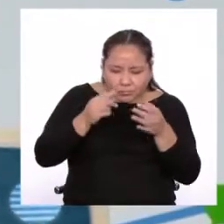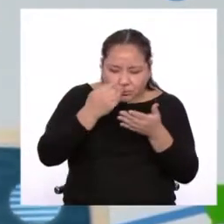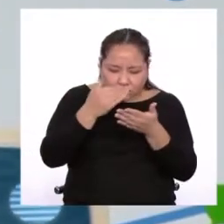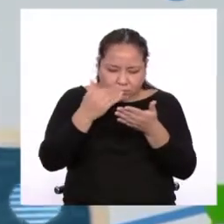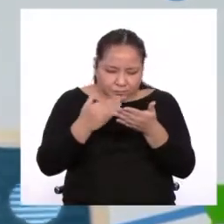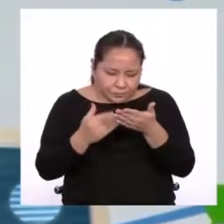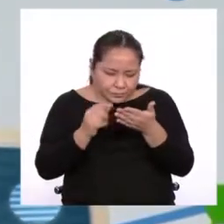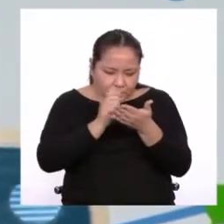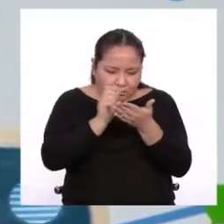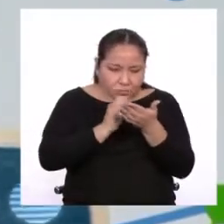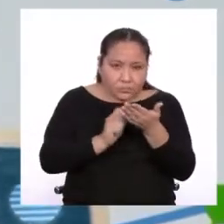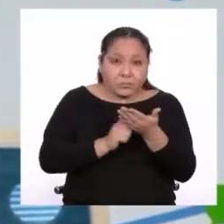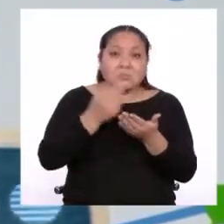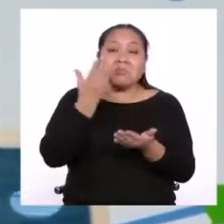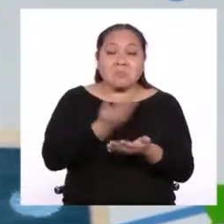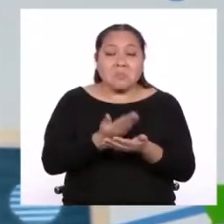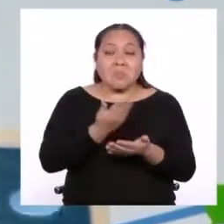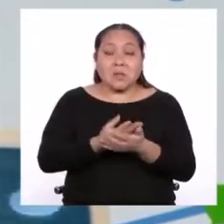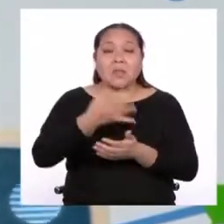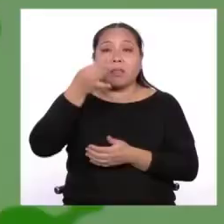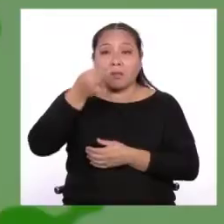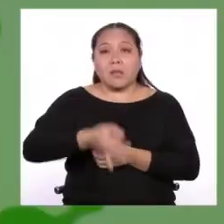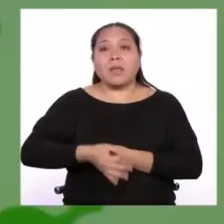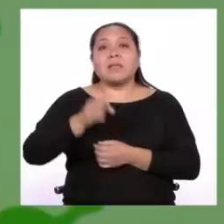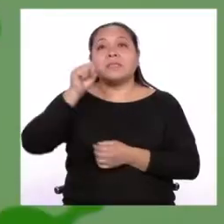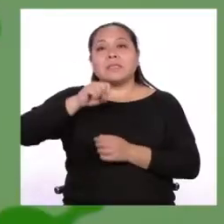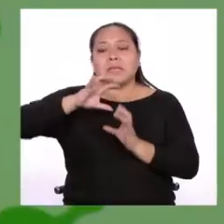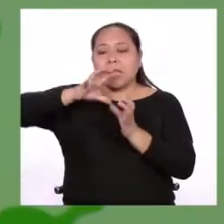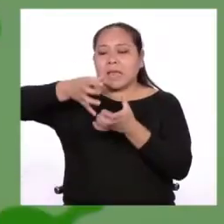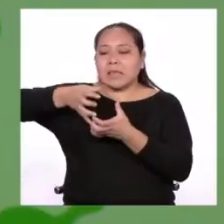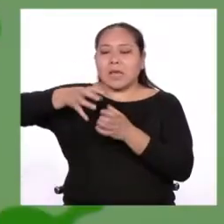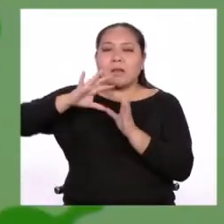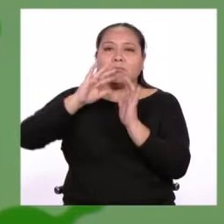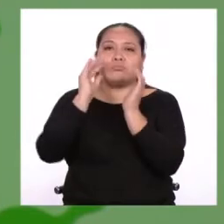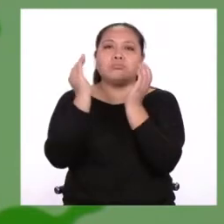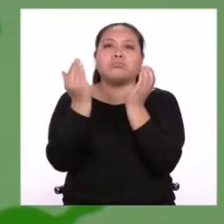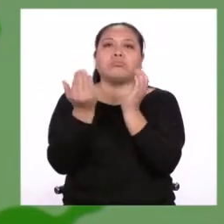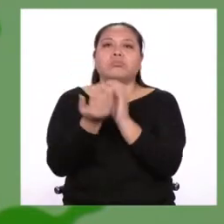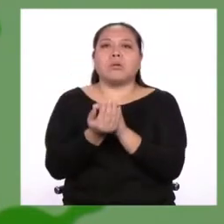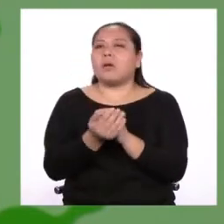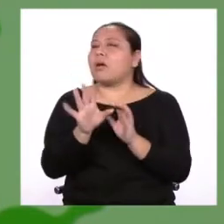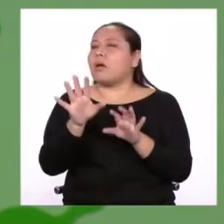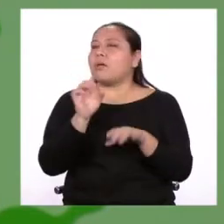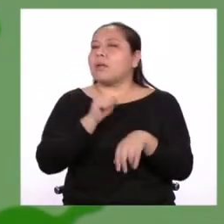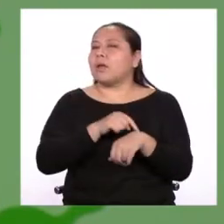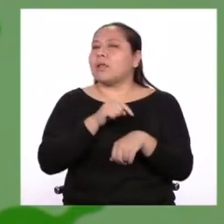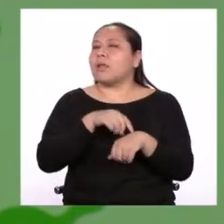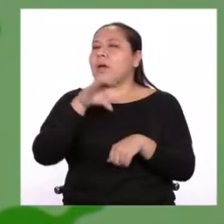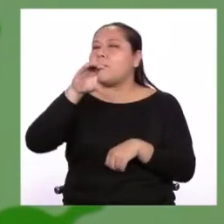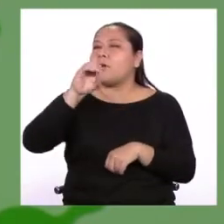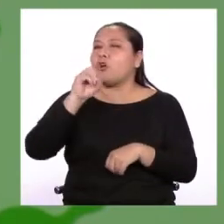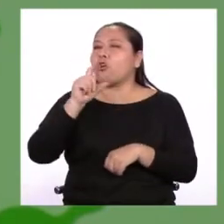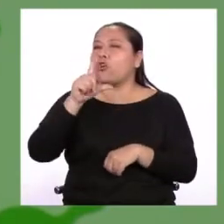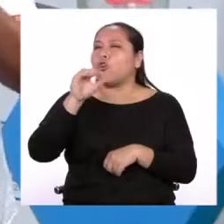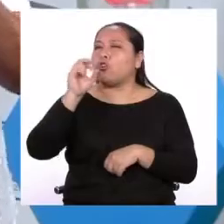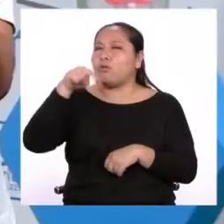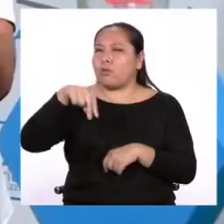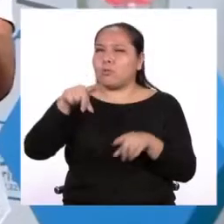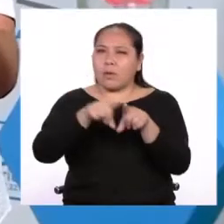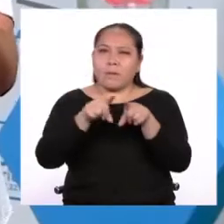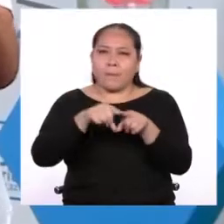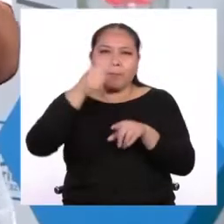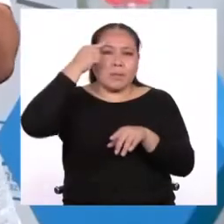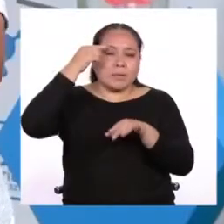que efectivamente la tierra era redonda. Espera, pero en la época de Colón también pensaban que la tierra era plana.